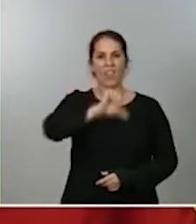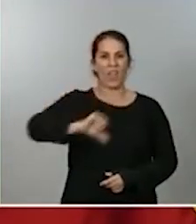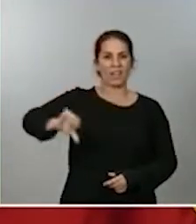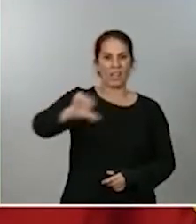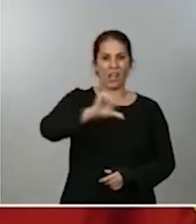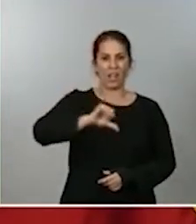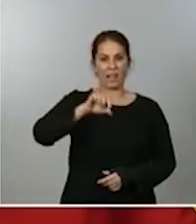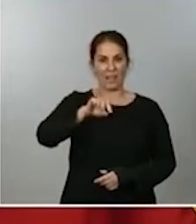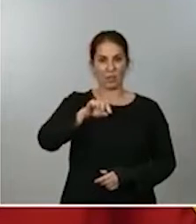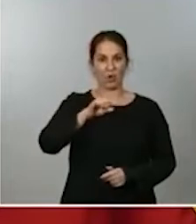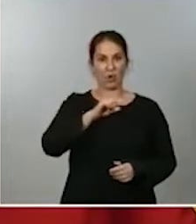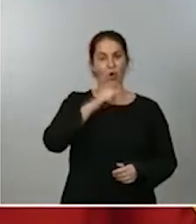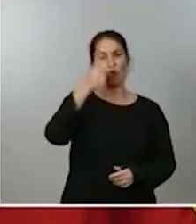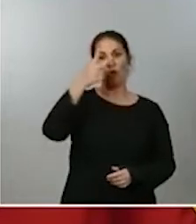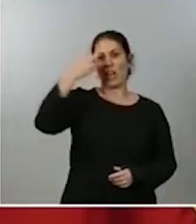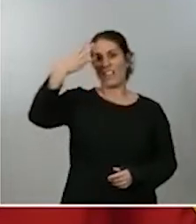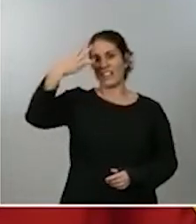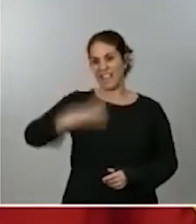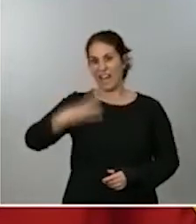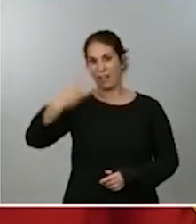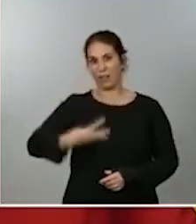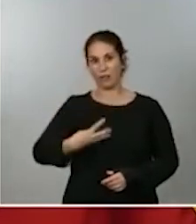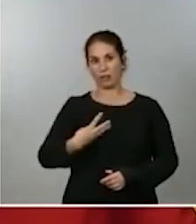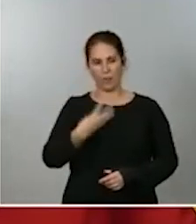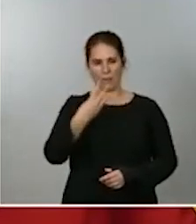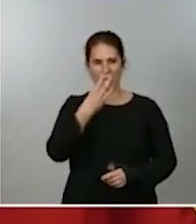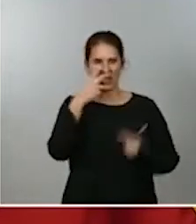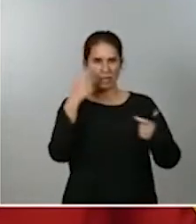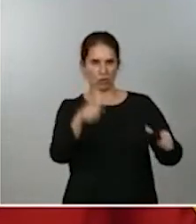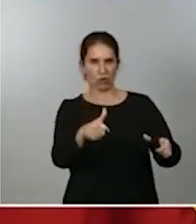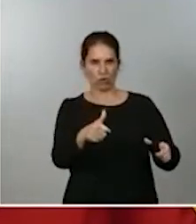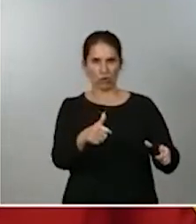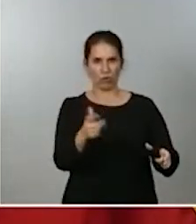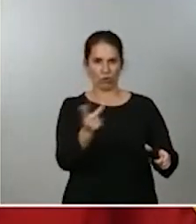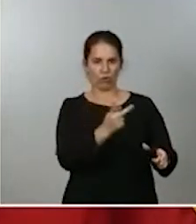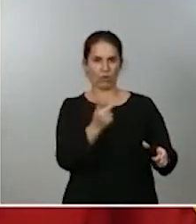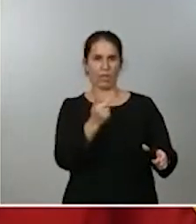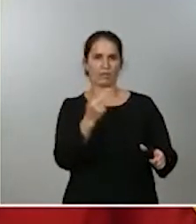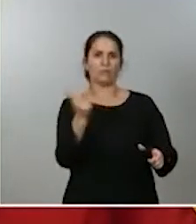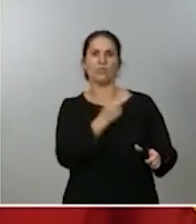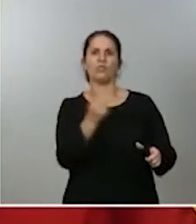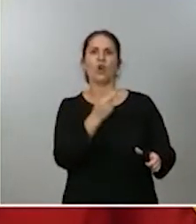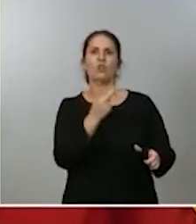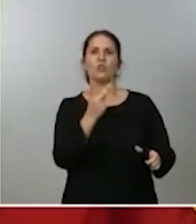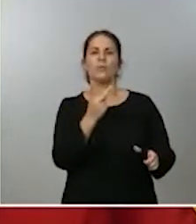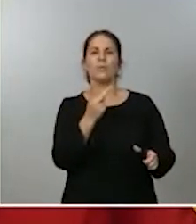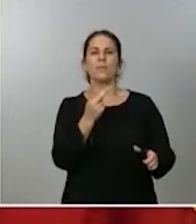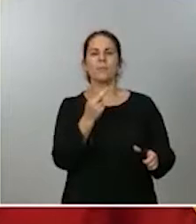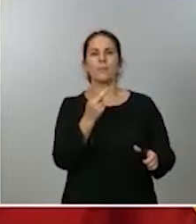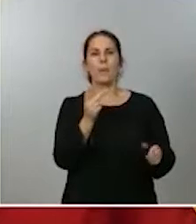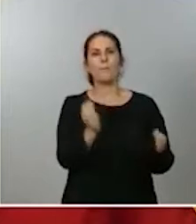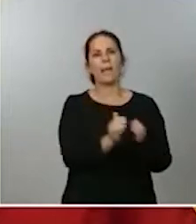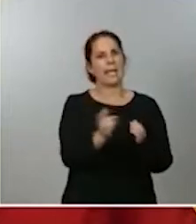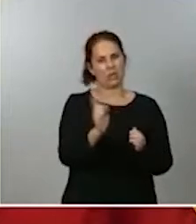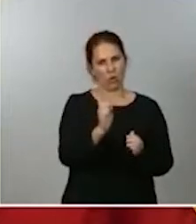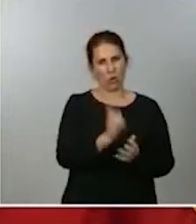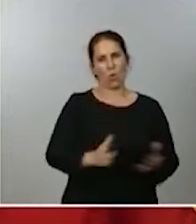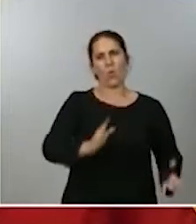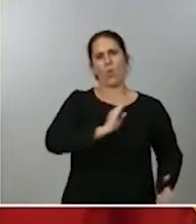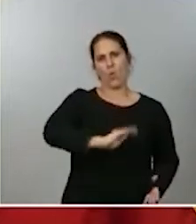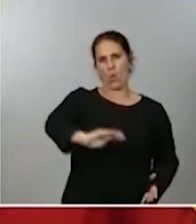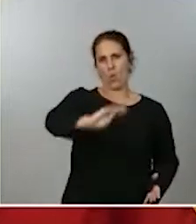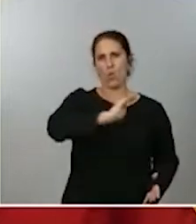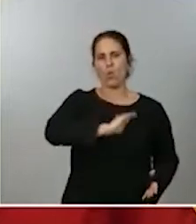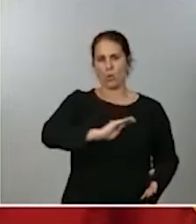volumen del conjunto del sector y son dos sectores que no son cualquier sector son dos sectores en los que tenemos